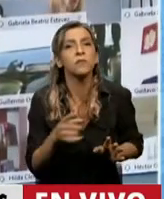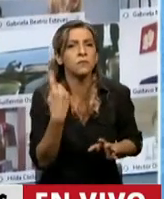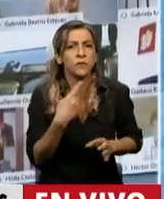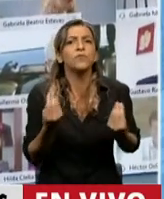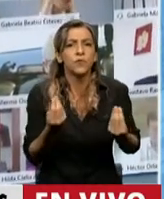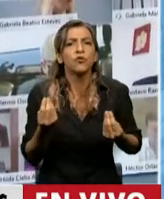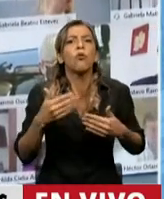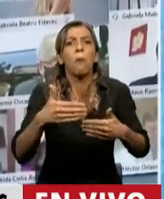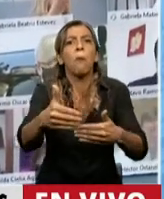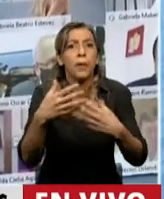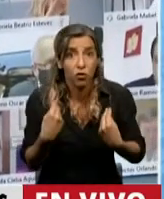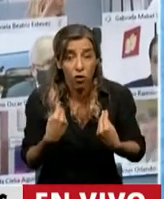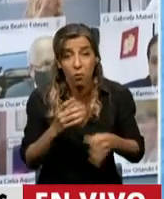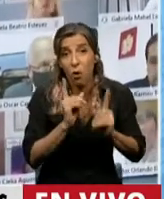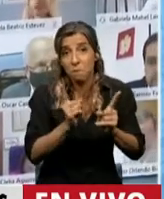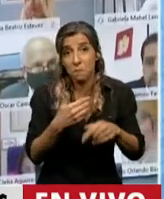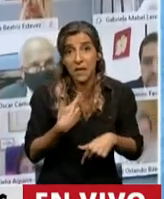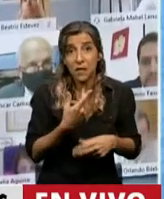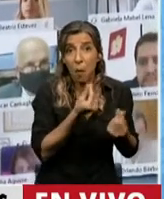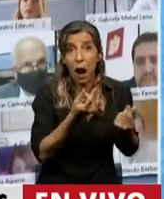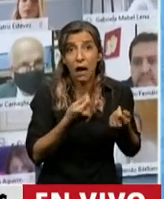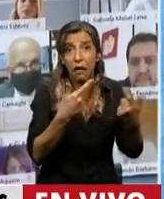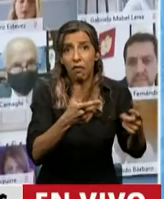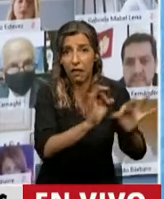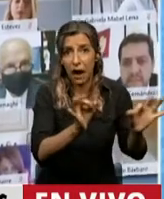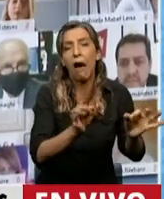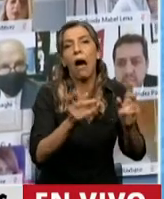utilizar esos recursos para pagar la deuda externa.